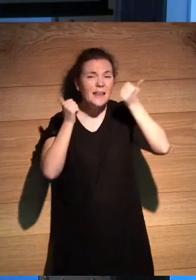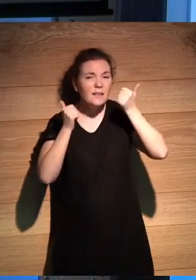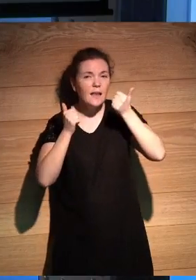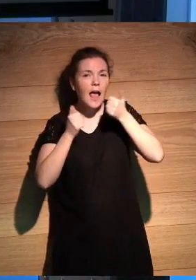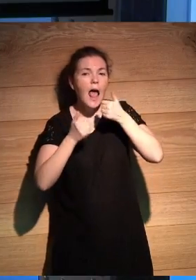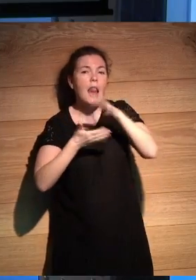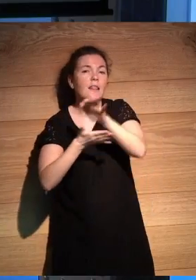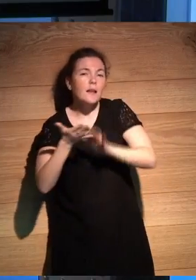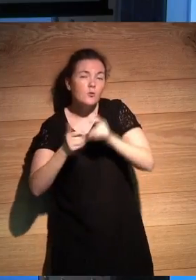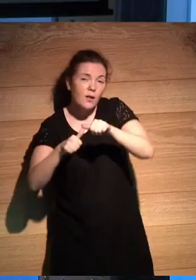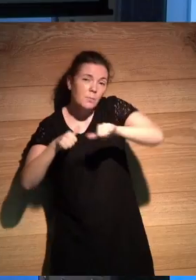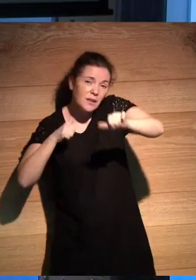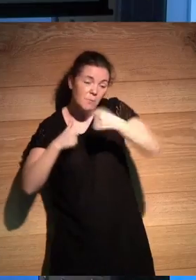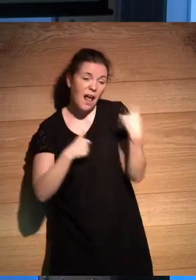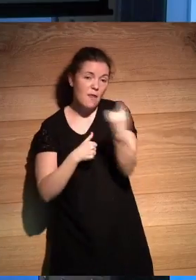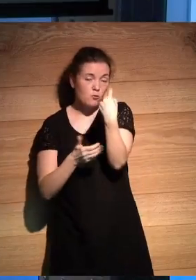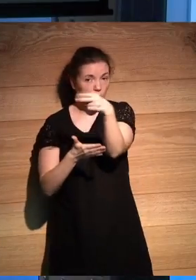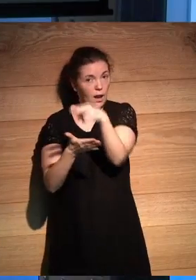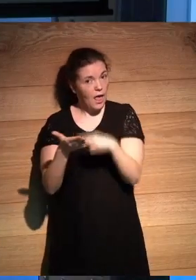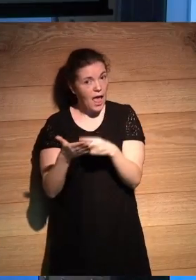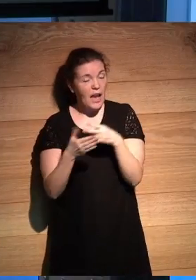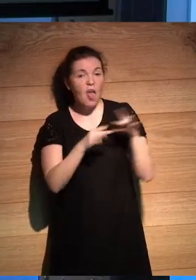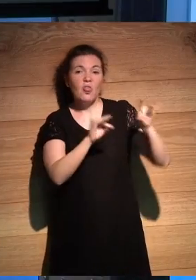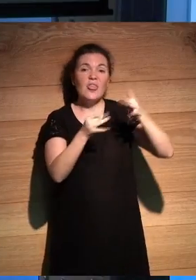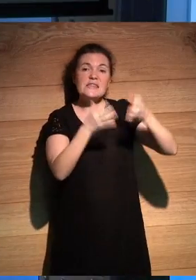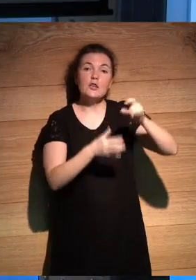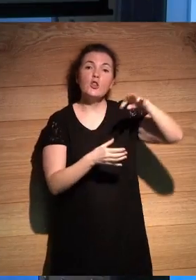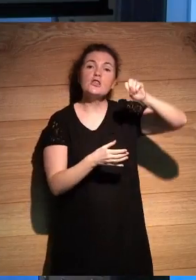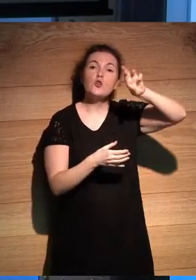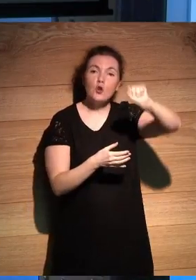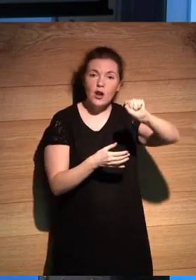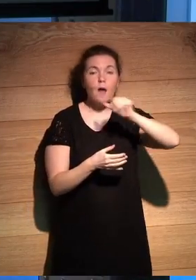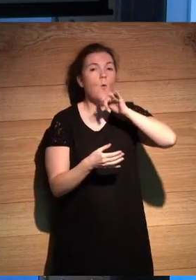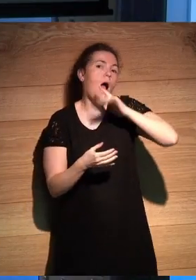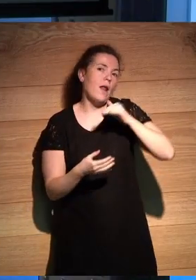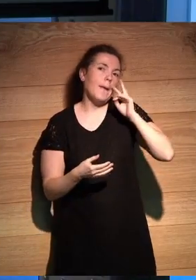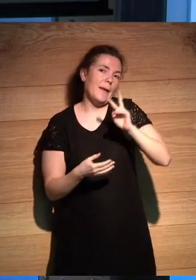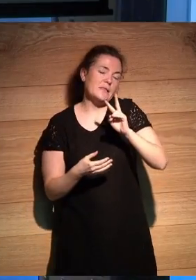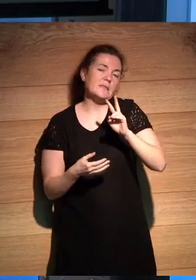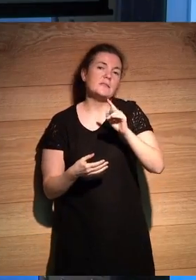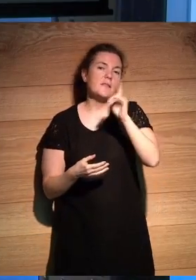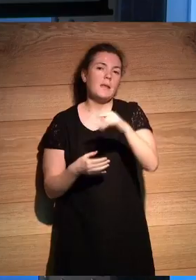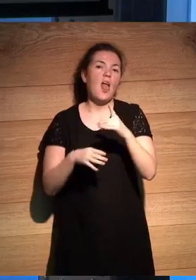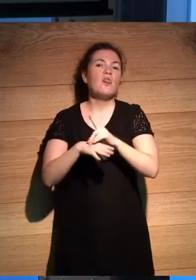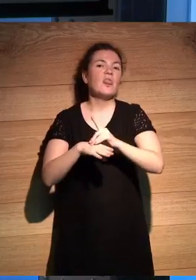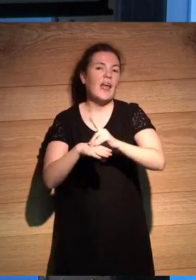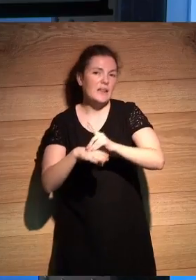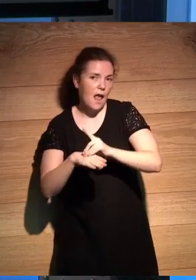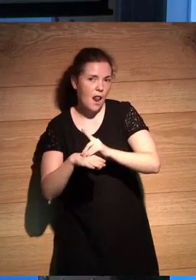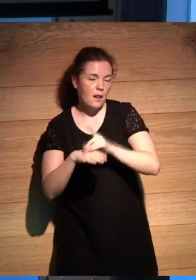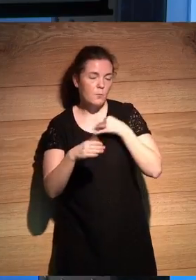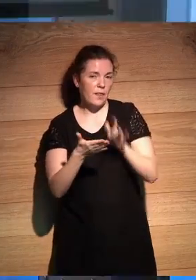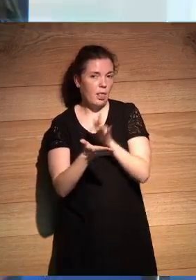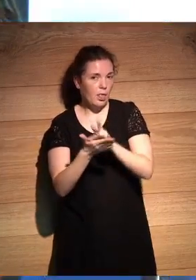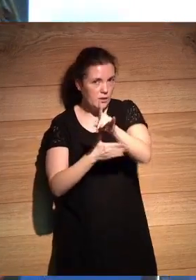para que cada uno de nosotros cuando leemos Los desiertos de Sonora en papel o ahora lo vamos a ver en digital, en interactivo,